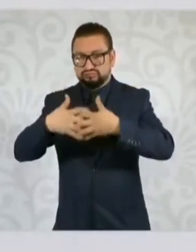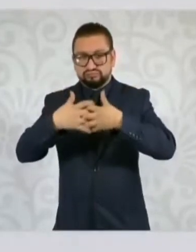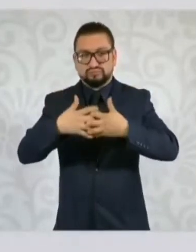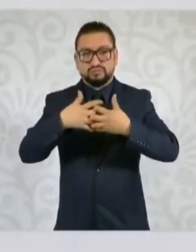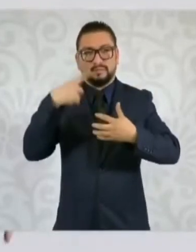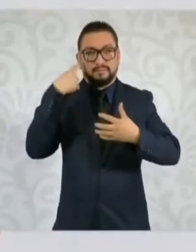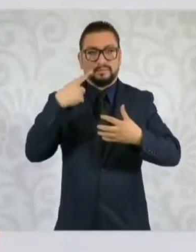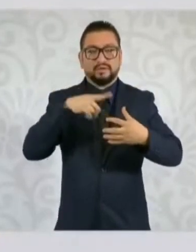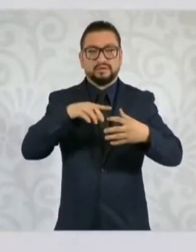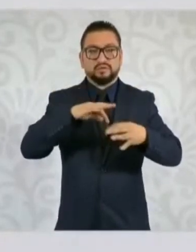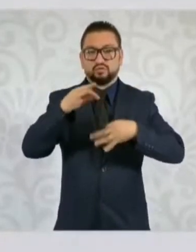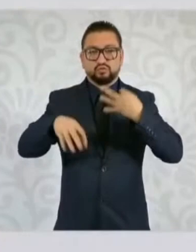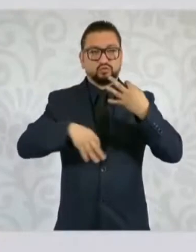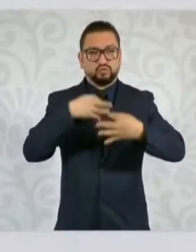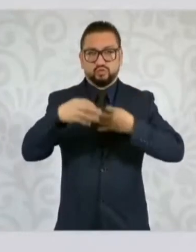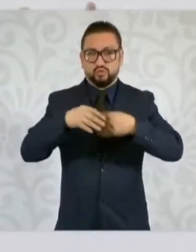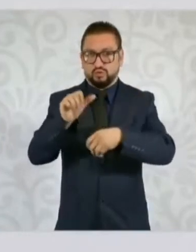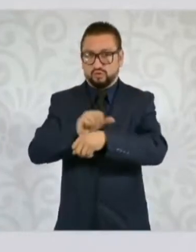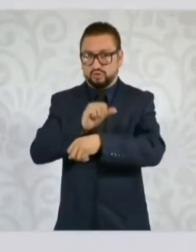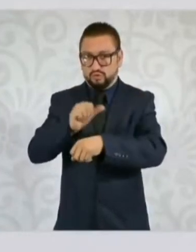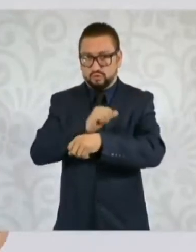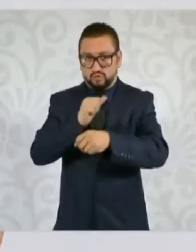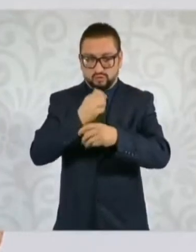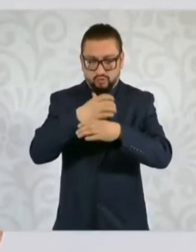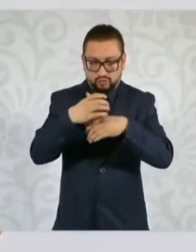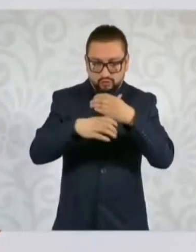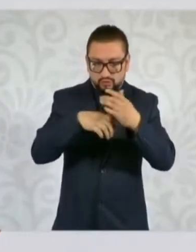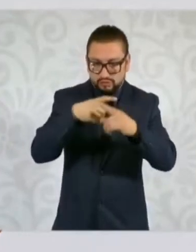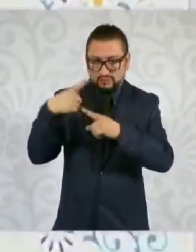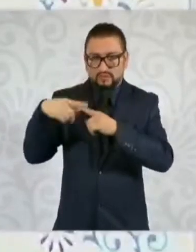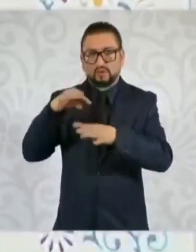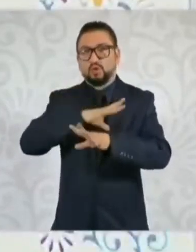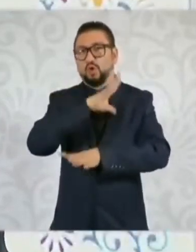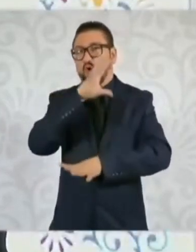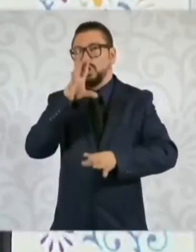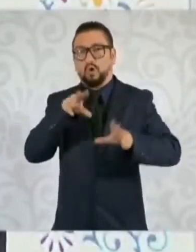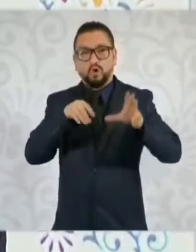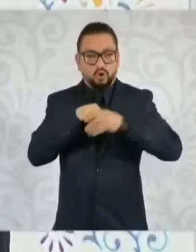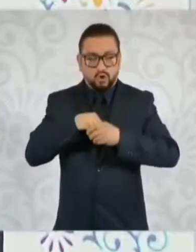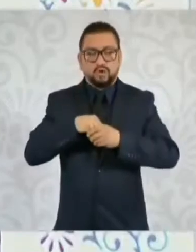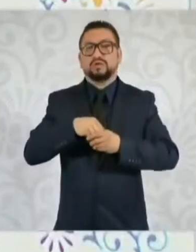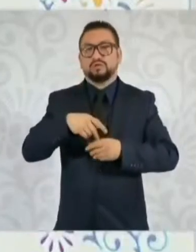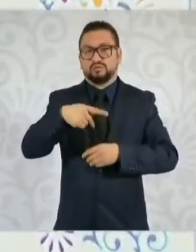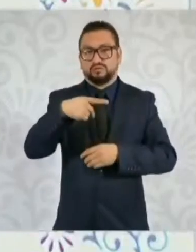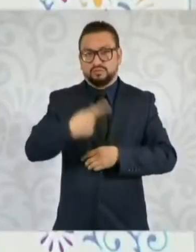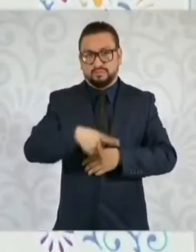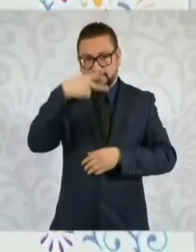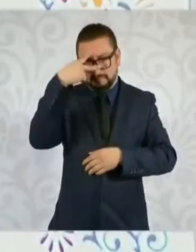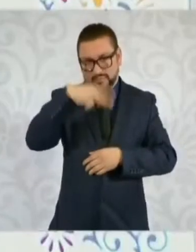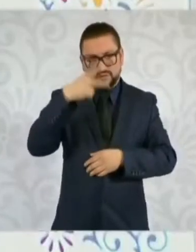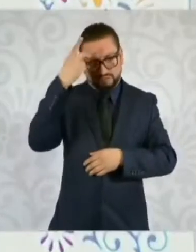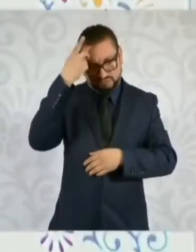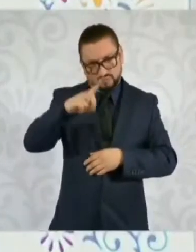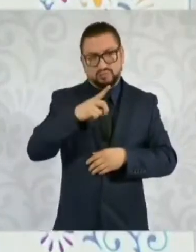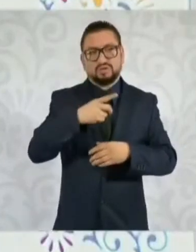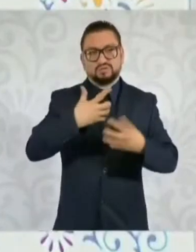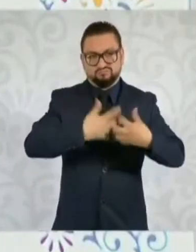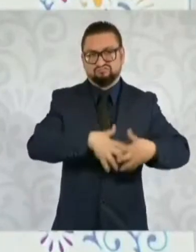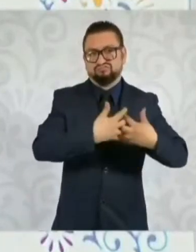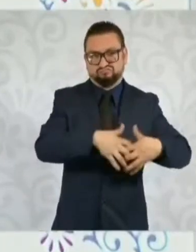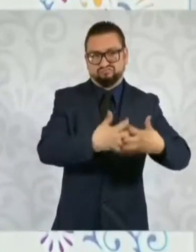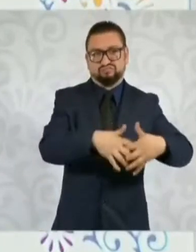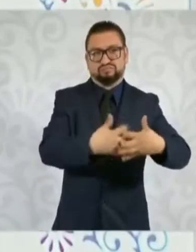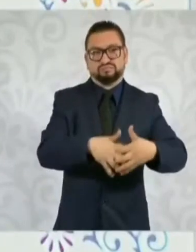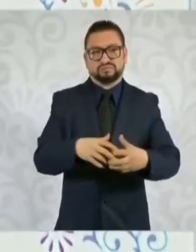todo lo que está en ese auto eléctrico sea fabricado en nuestro país, de tal manera que en la medida de lo posible